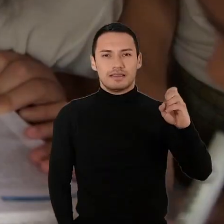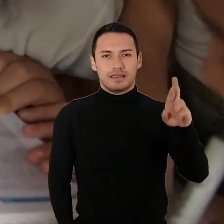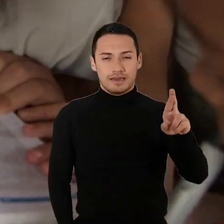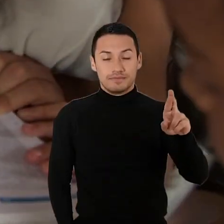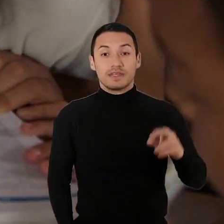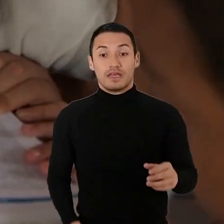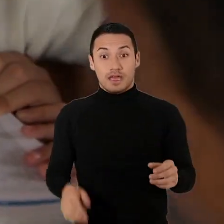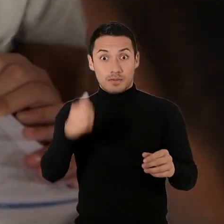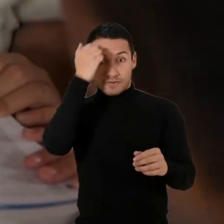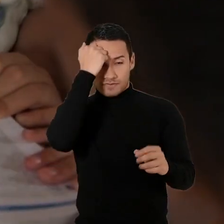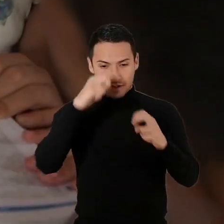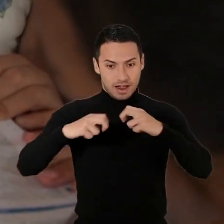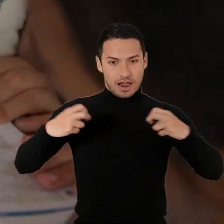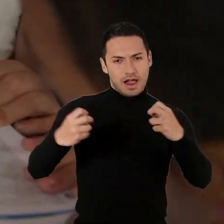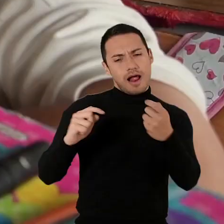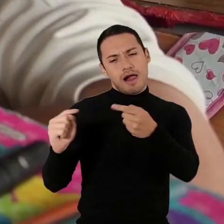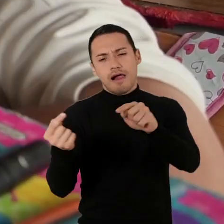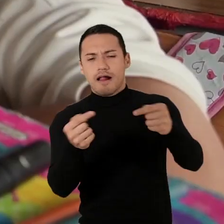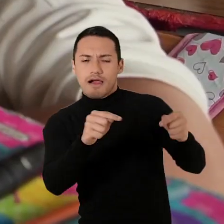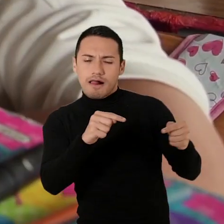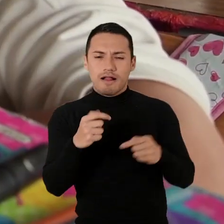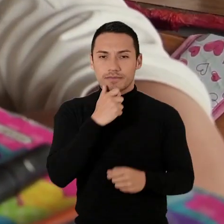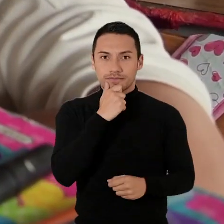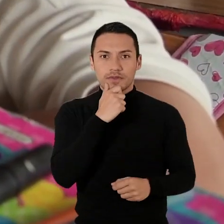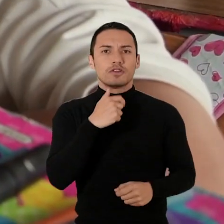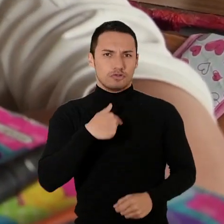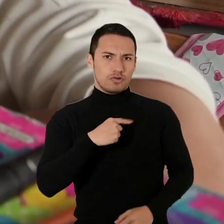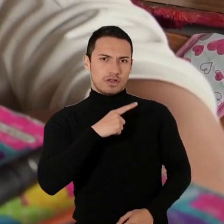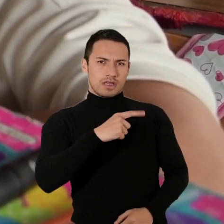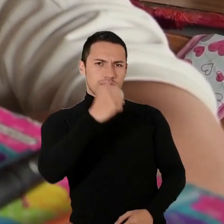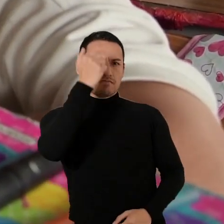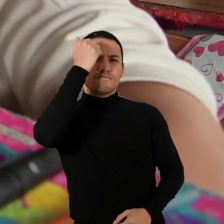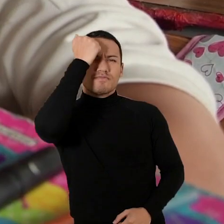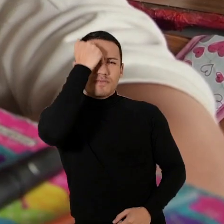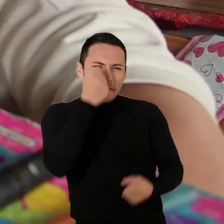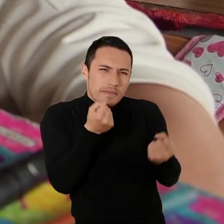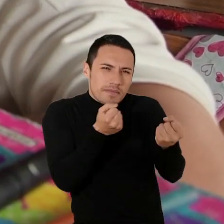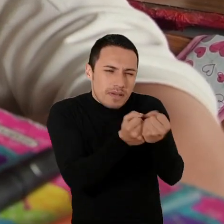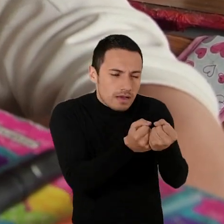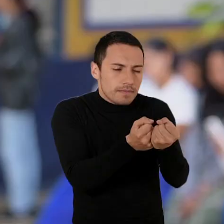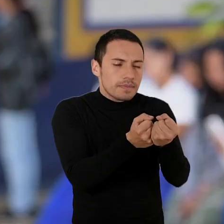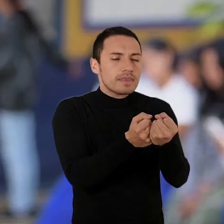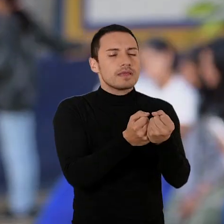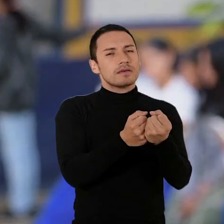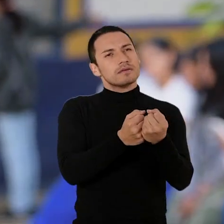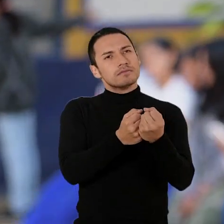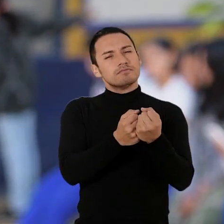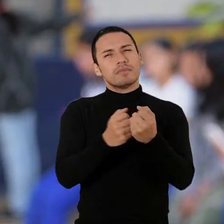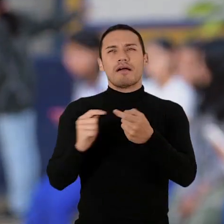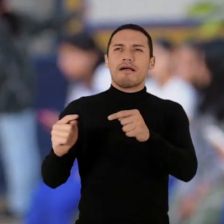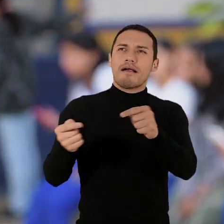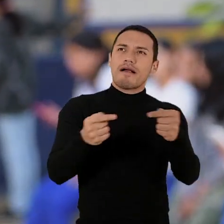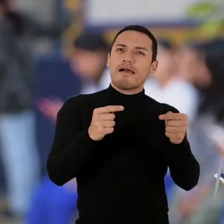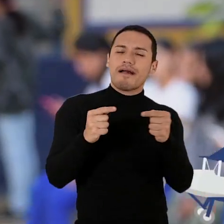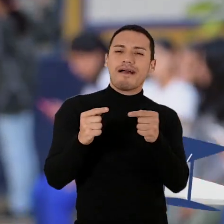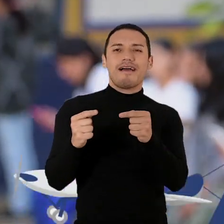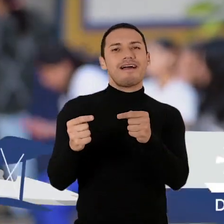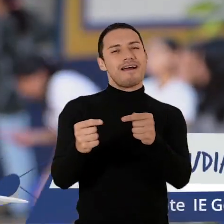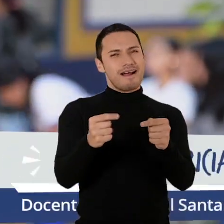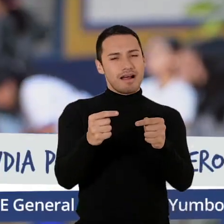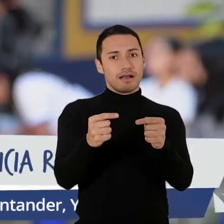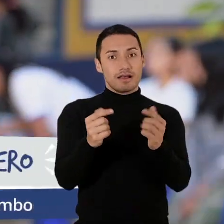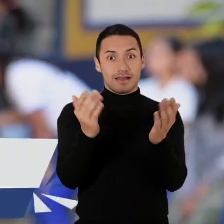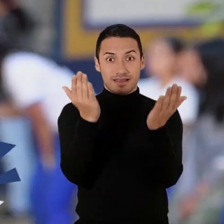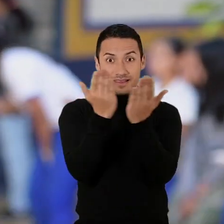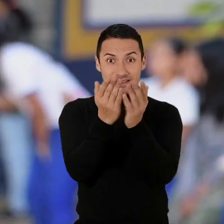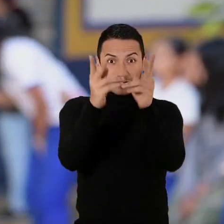conversación con docentes, se venían haciendo unos apoyos pedagógicos que los lideraba yo luego nos dimos cuenta que era